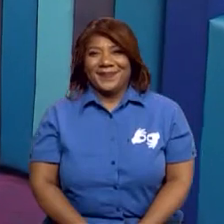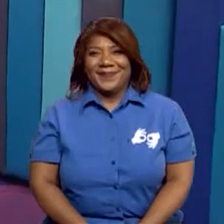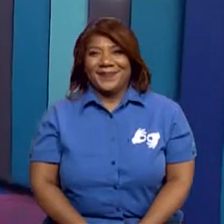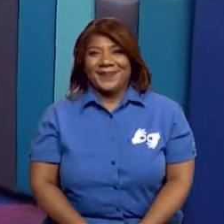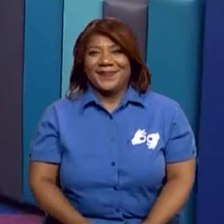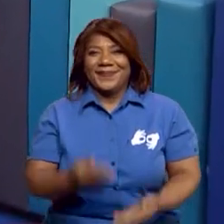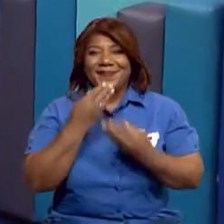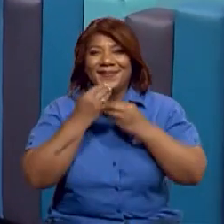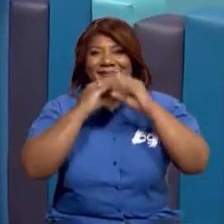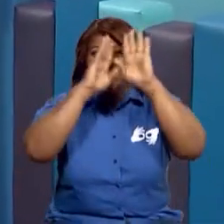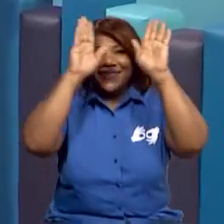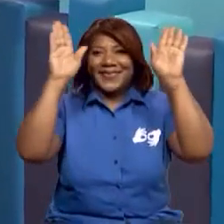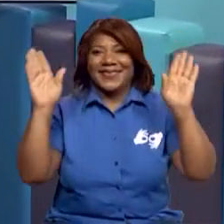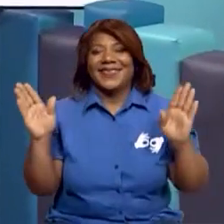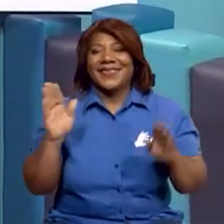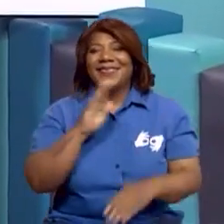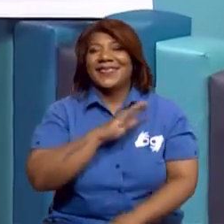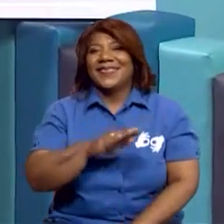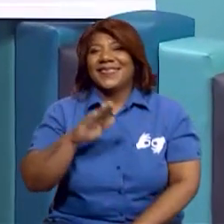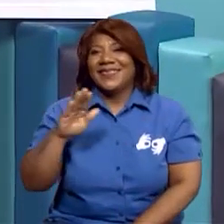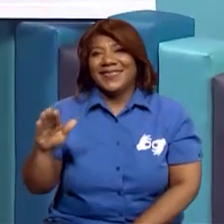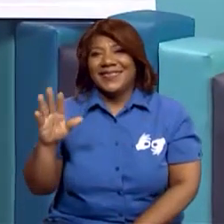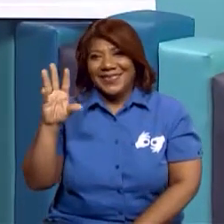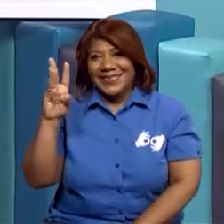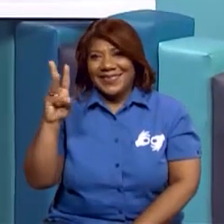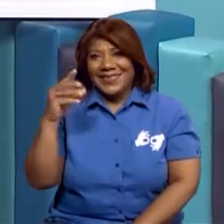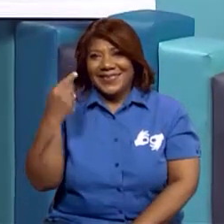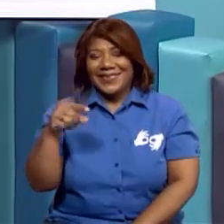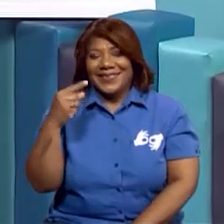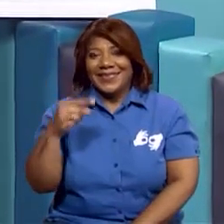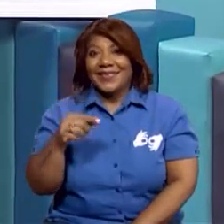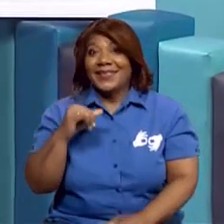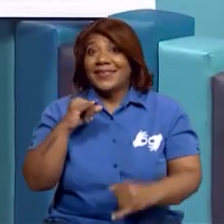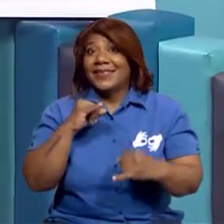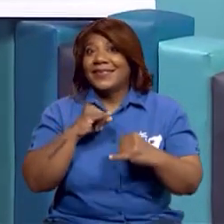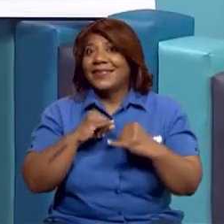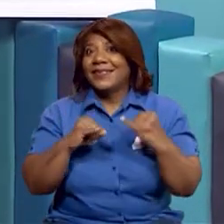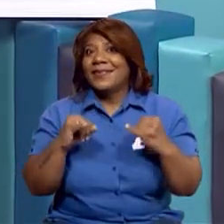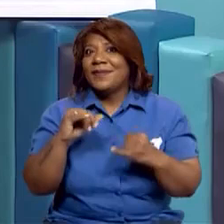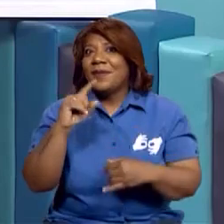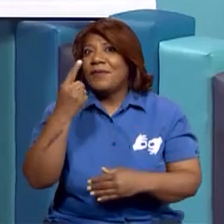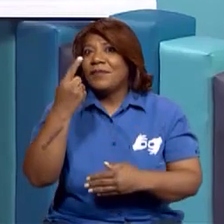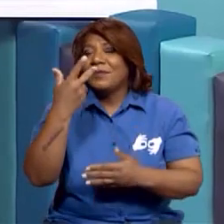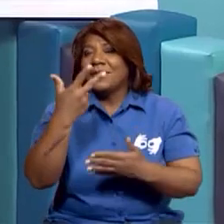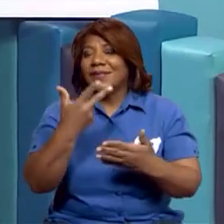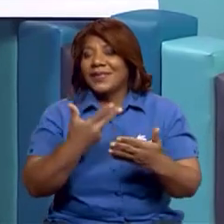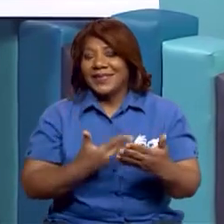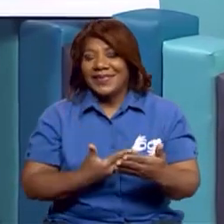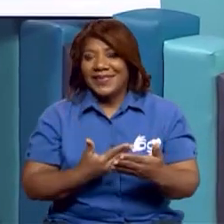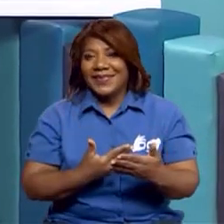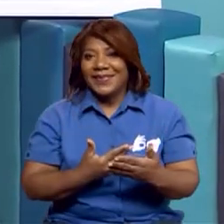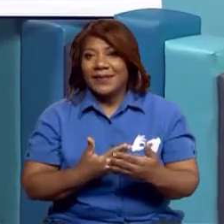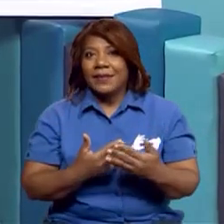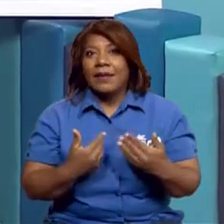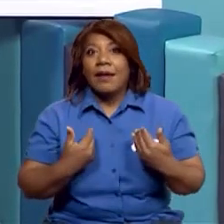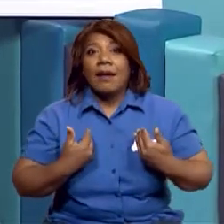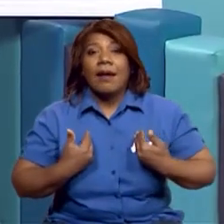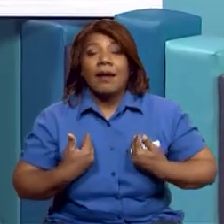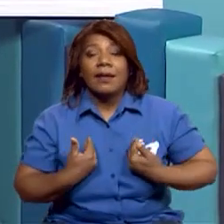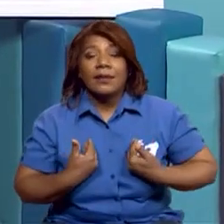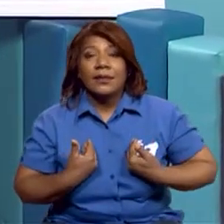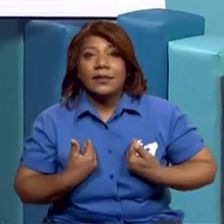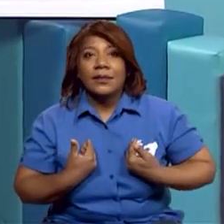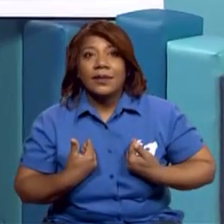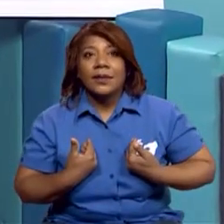Muy buenos días, mis chicos de sexto grado. Ya terminamos ese primer trimestre que estábamos agotaditos ya, ¿verdad?,